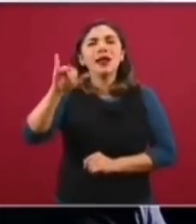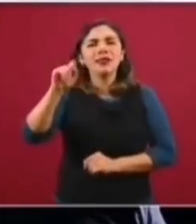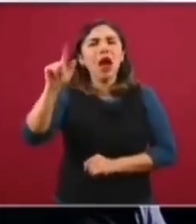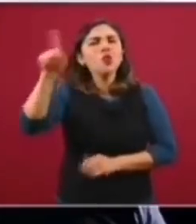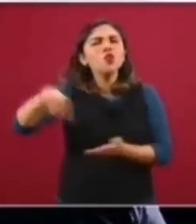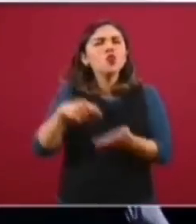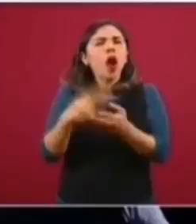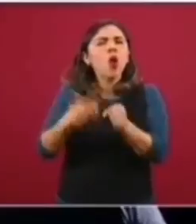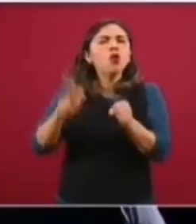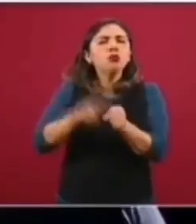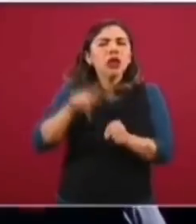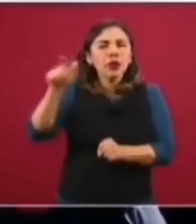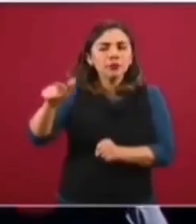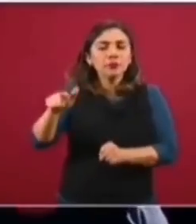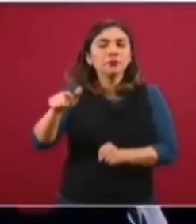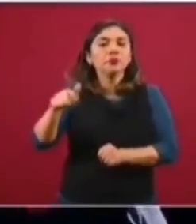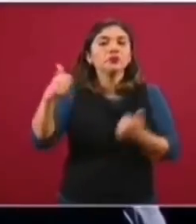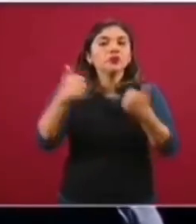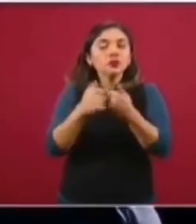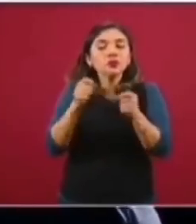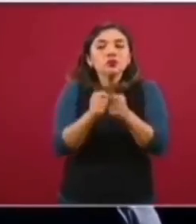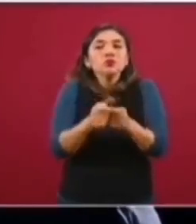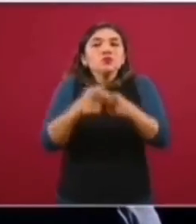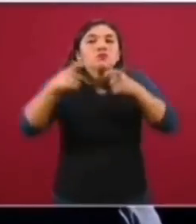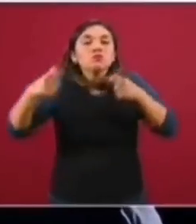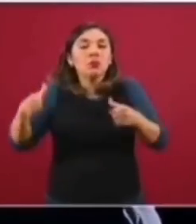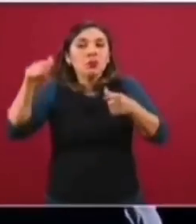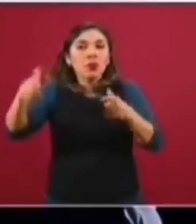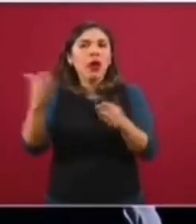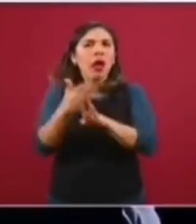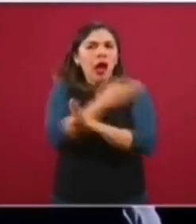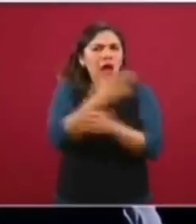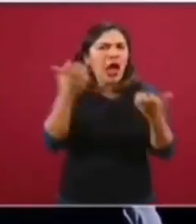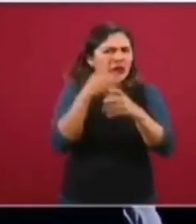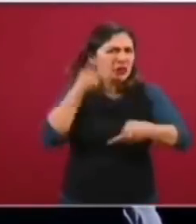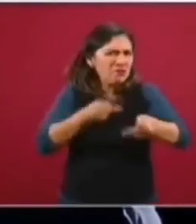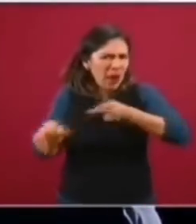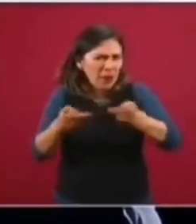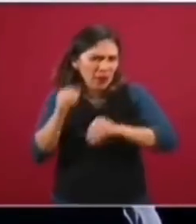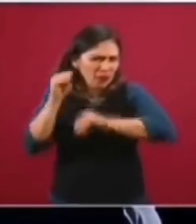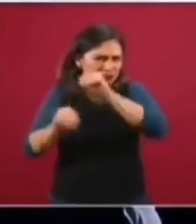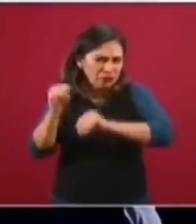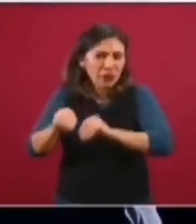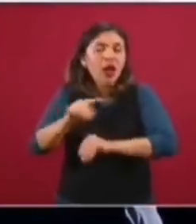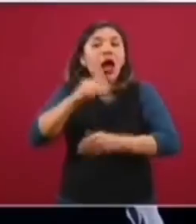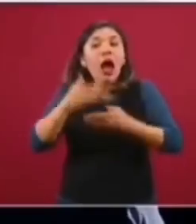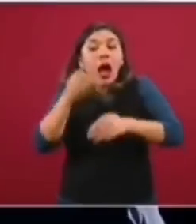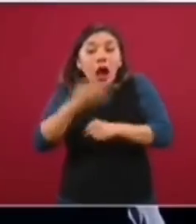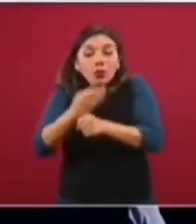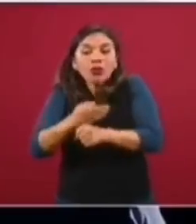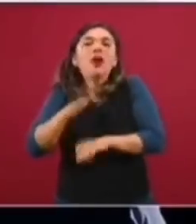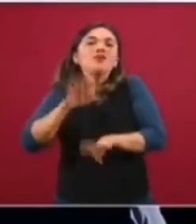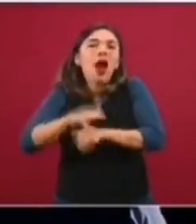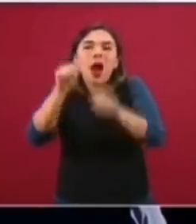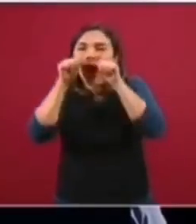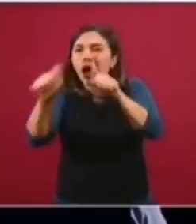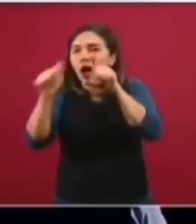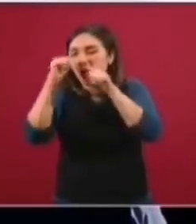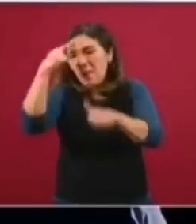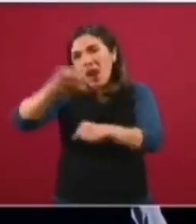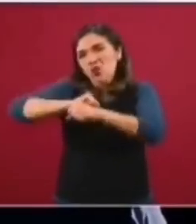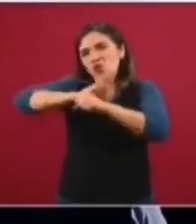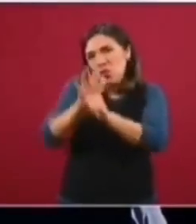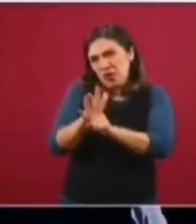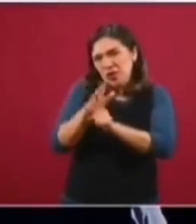extensión de ese hospital que ya se estaba haciendo desde antes del COVID y que lo estamos utilizando para atención de